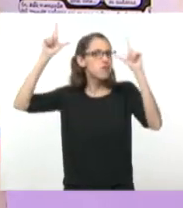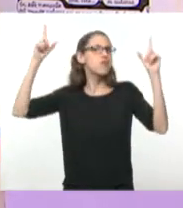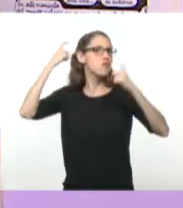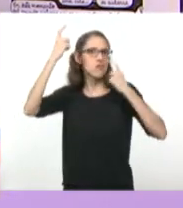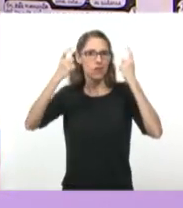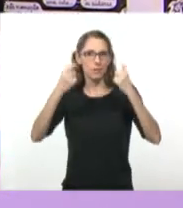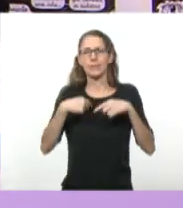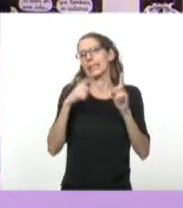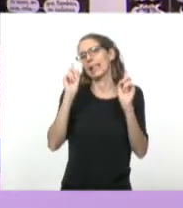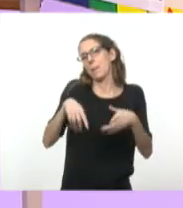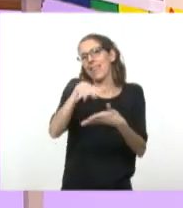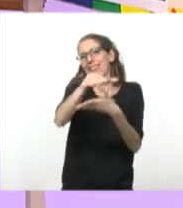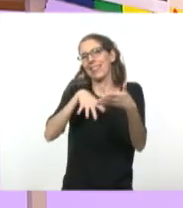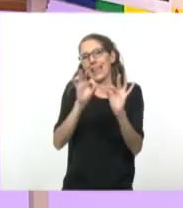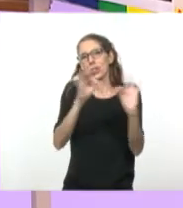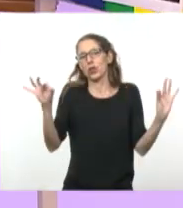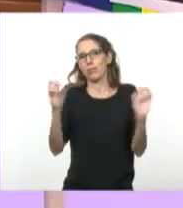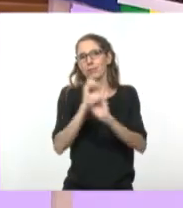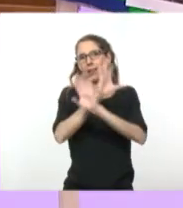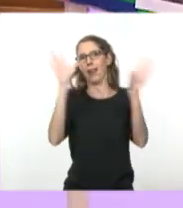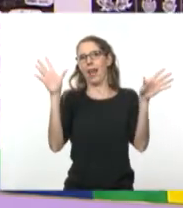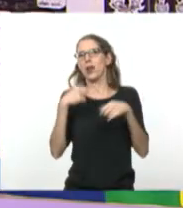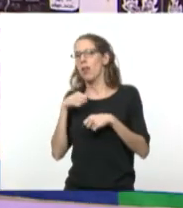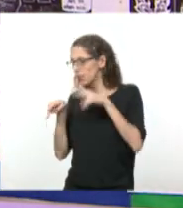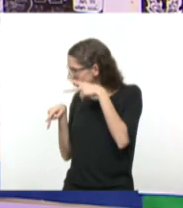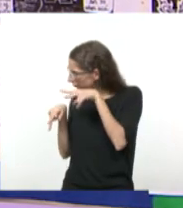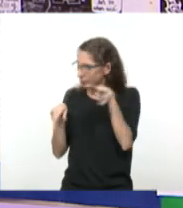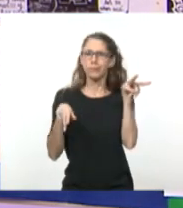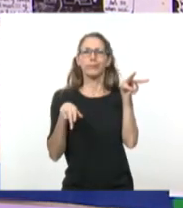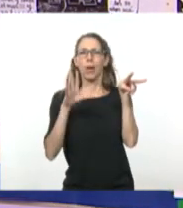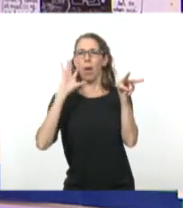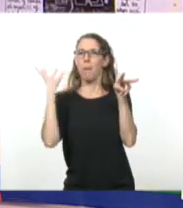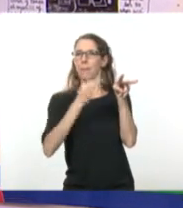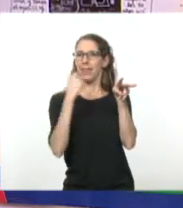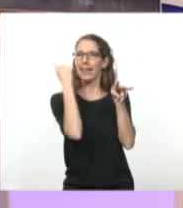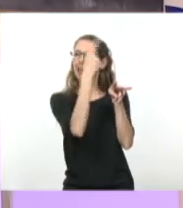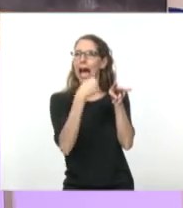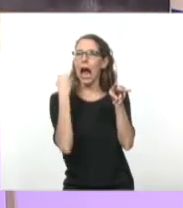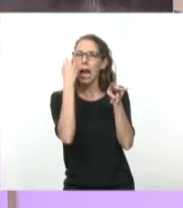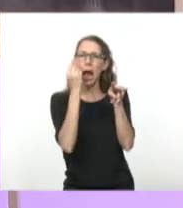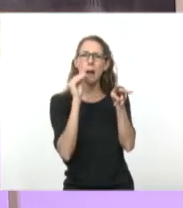contundente. Al volverse, apenas distinguen un rostro. Está el rostro que se va como medio